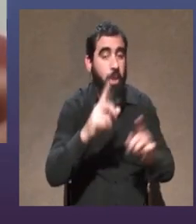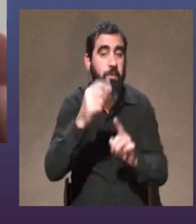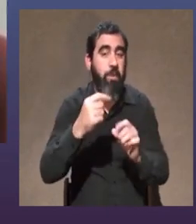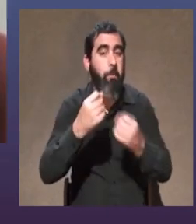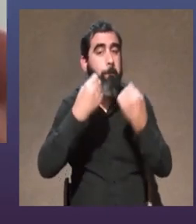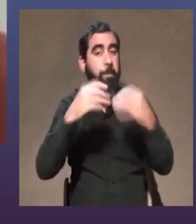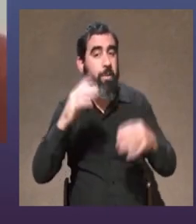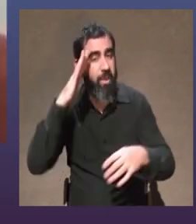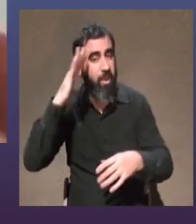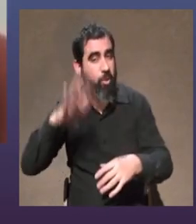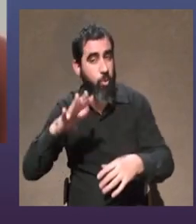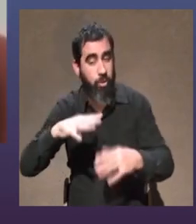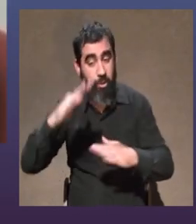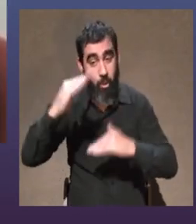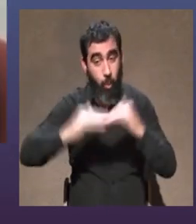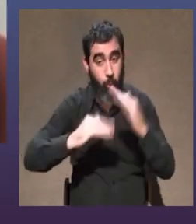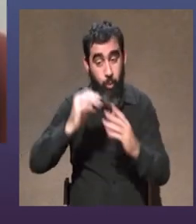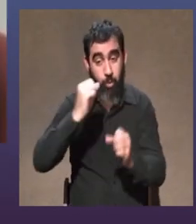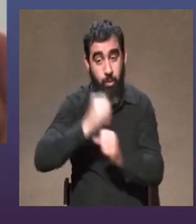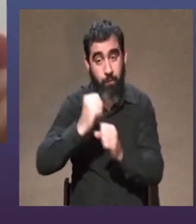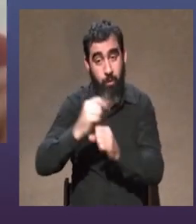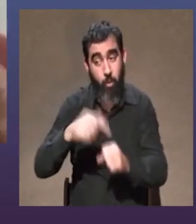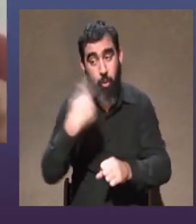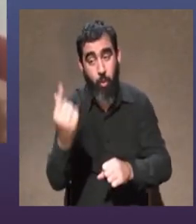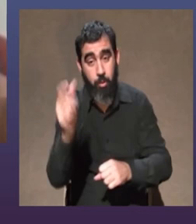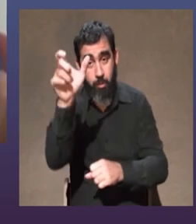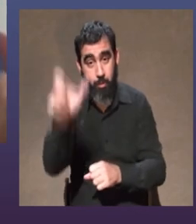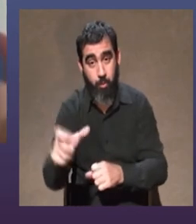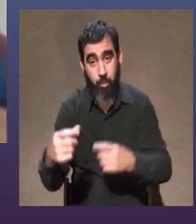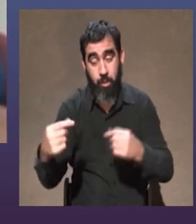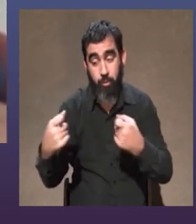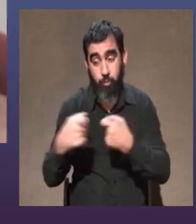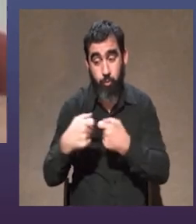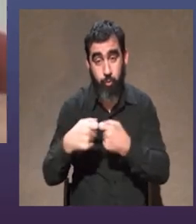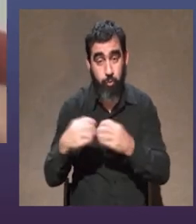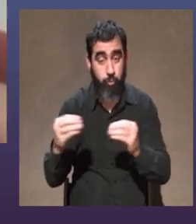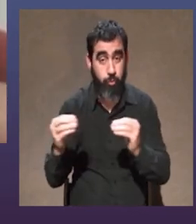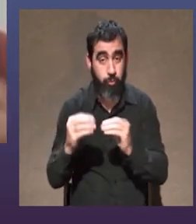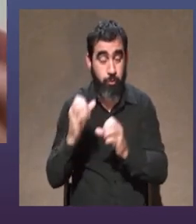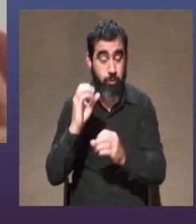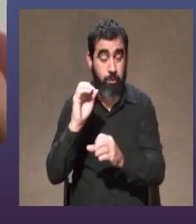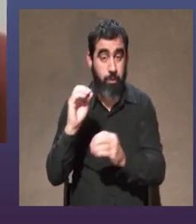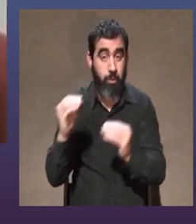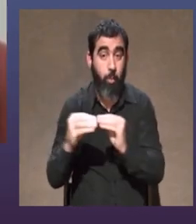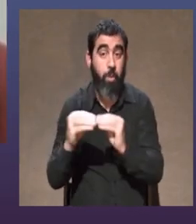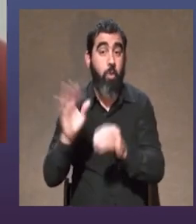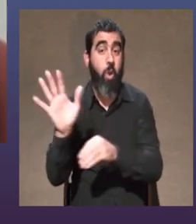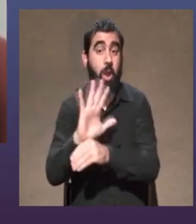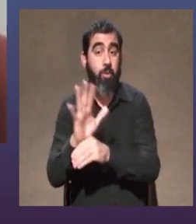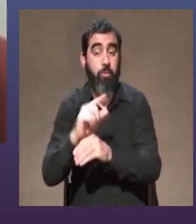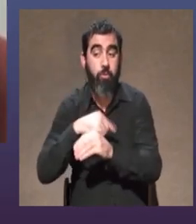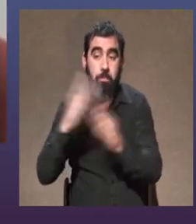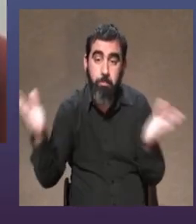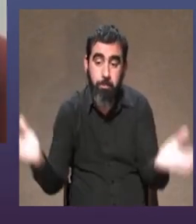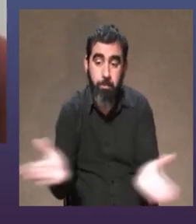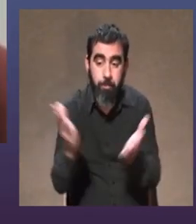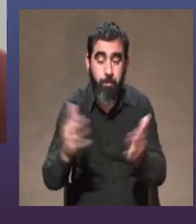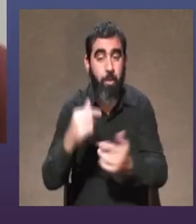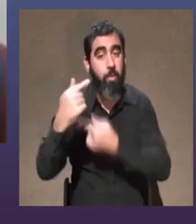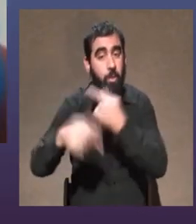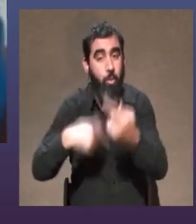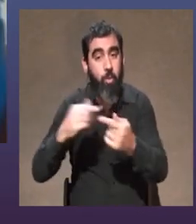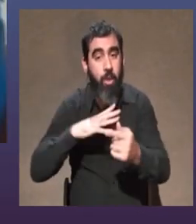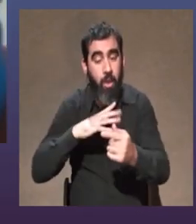a veces uno pierde la inocencia o la mirada constructiva del trabajo de los colegas entonces como que nos arengo a